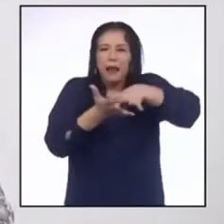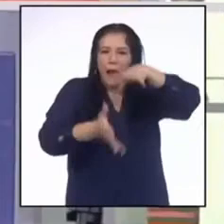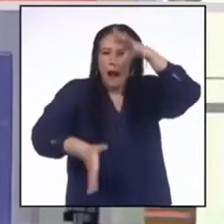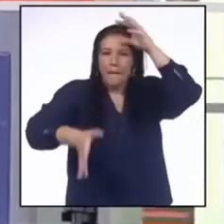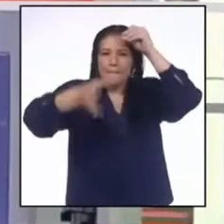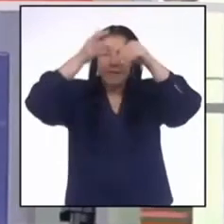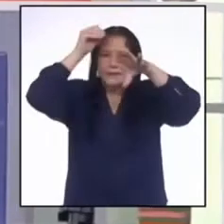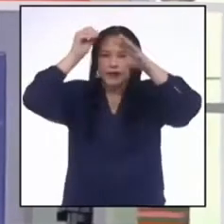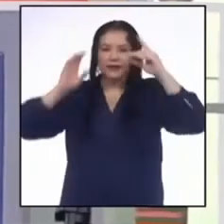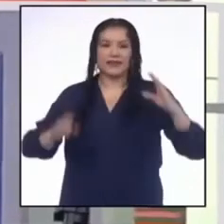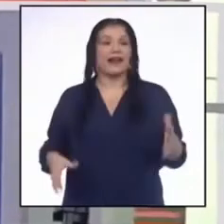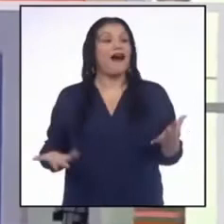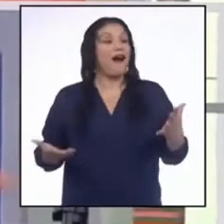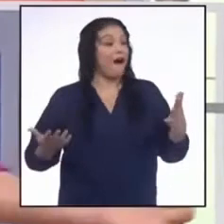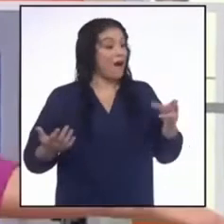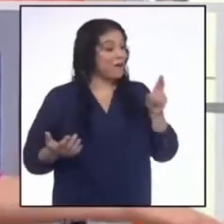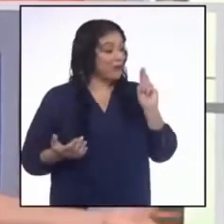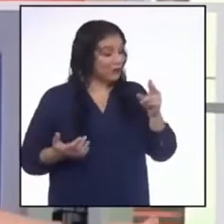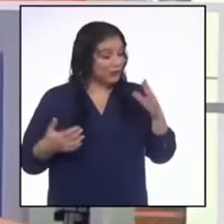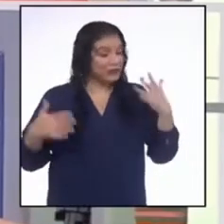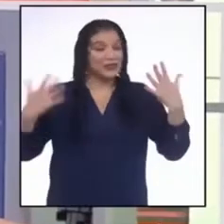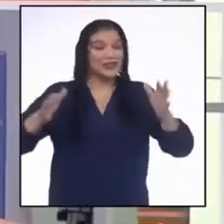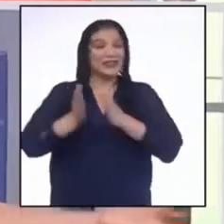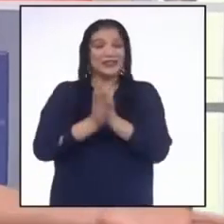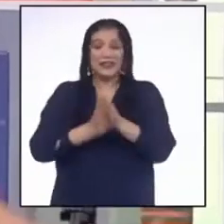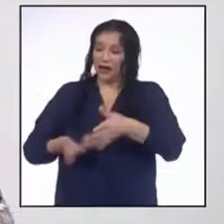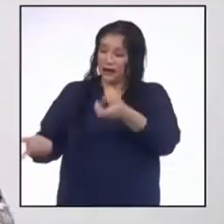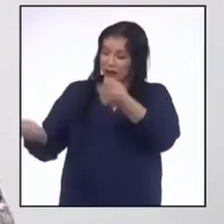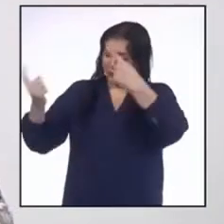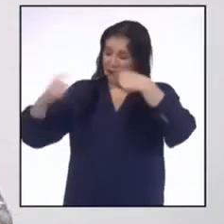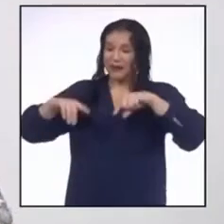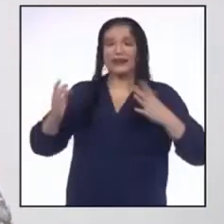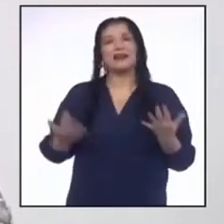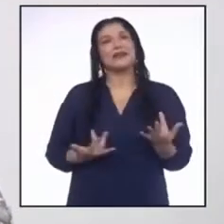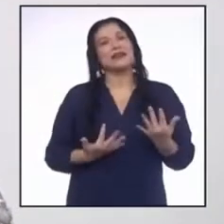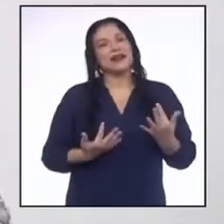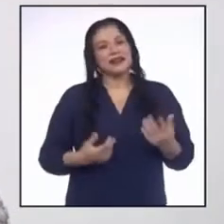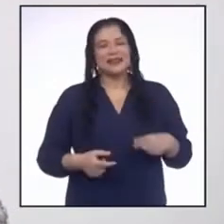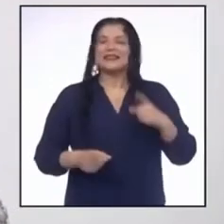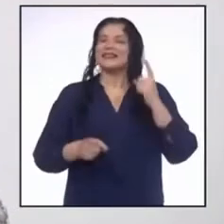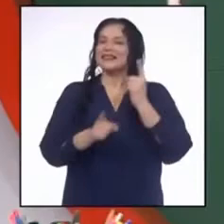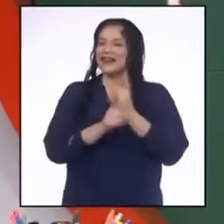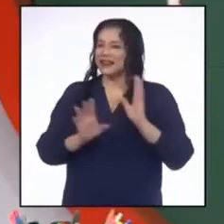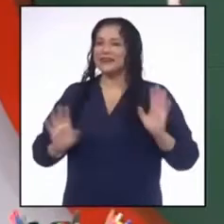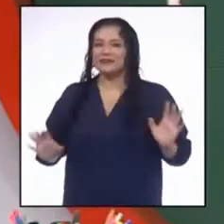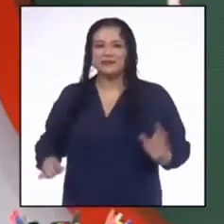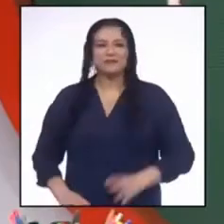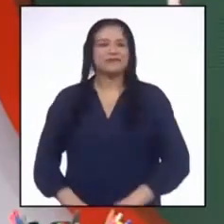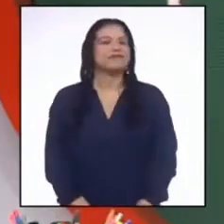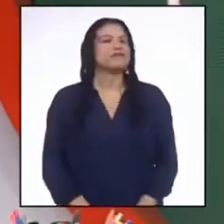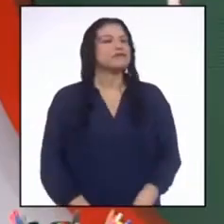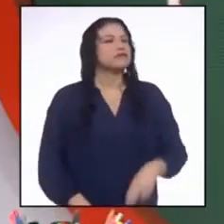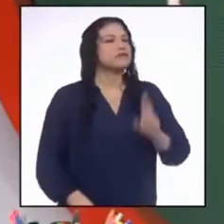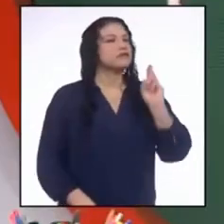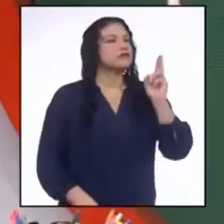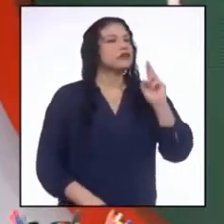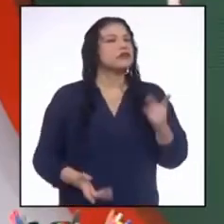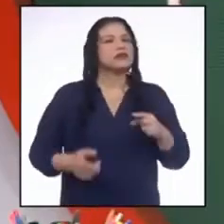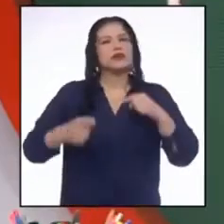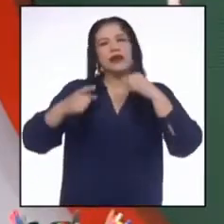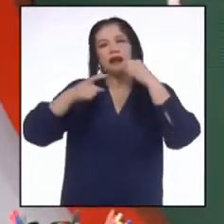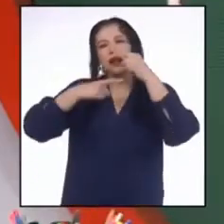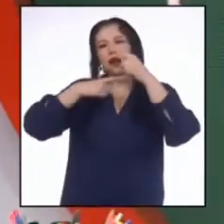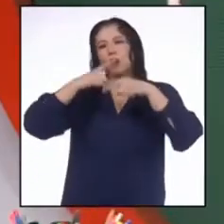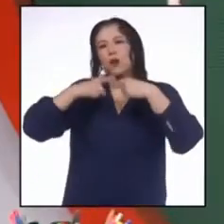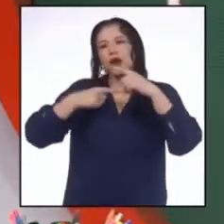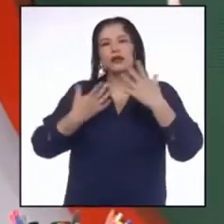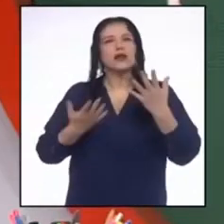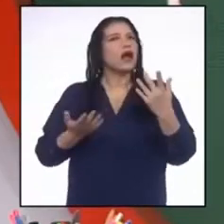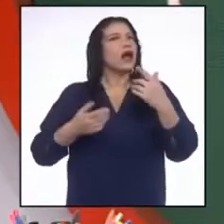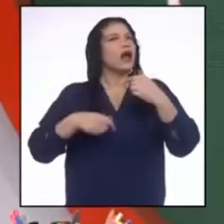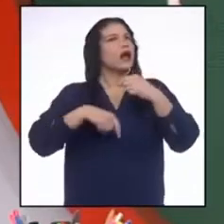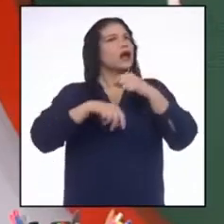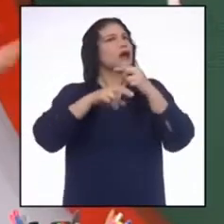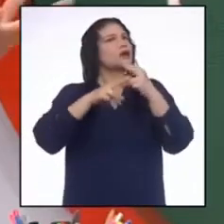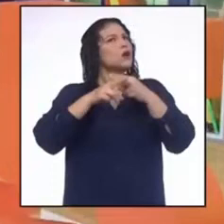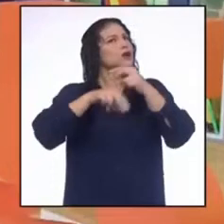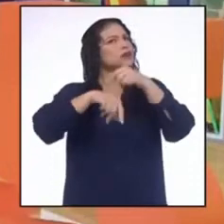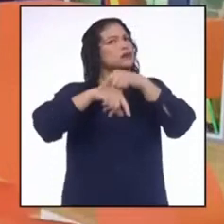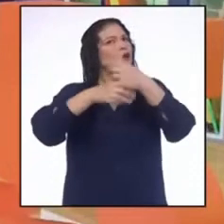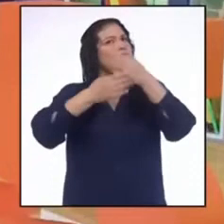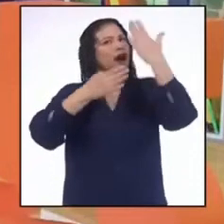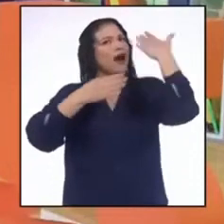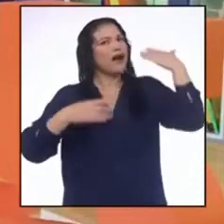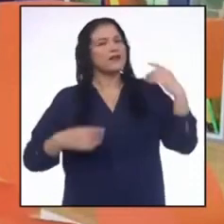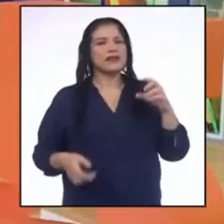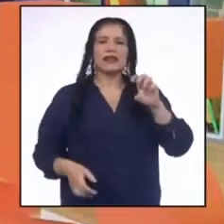aprender. ¡Ay, profesora! Usted ya estaba aquí, ya. ¡Ya lo creo! Profesora, le comento que minutos antes de que usted llegara,